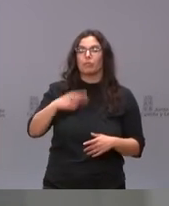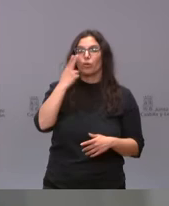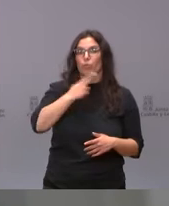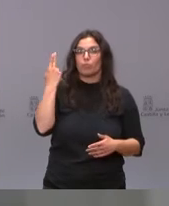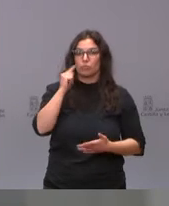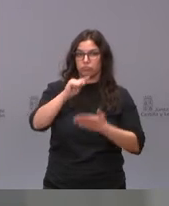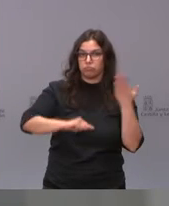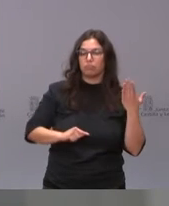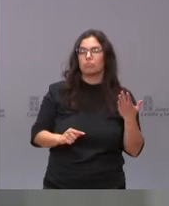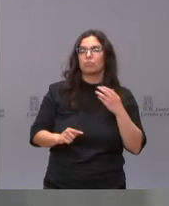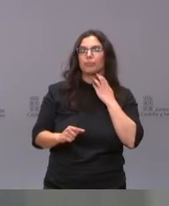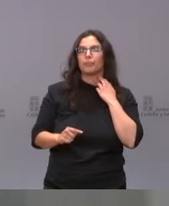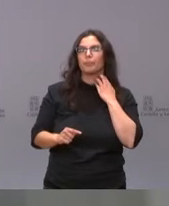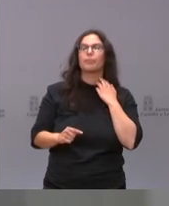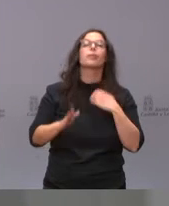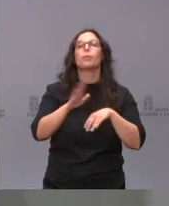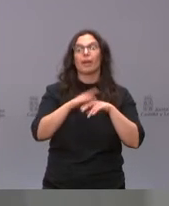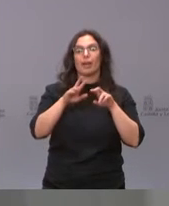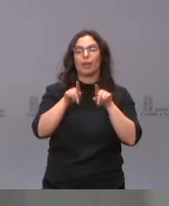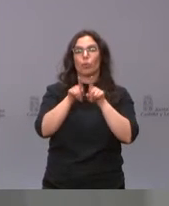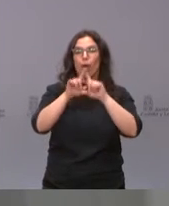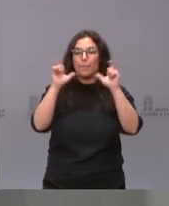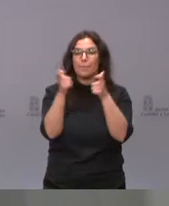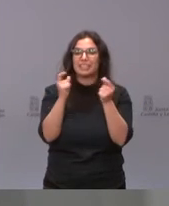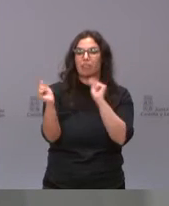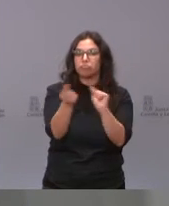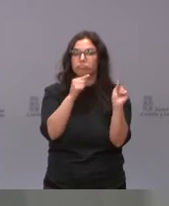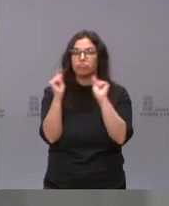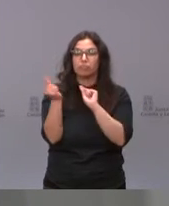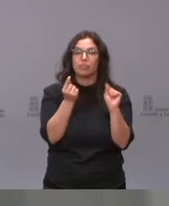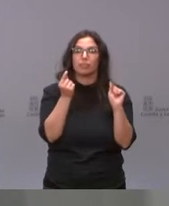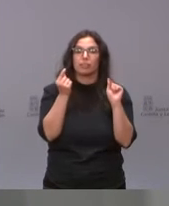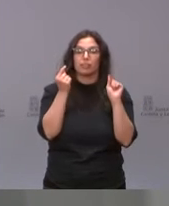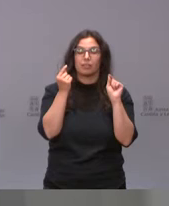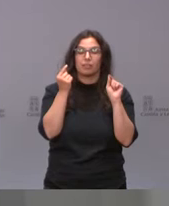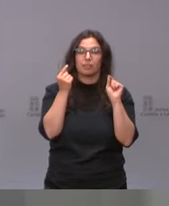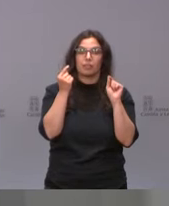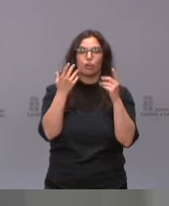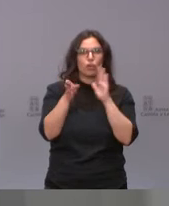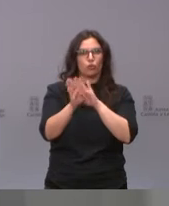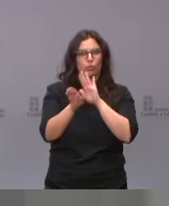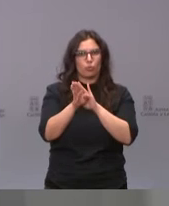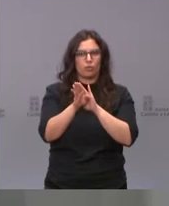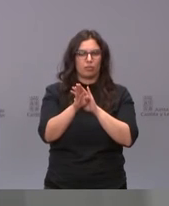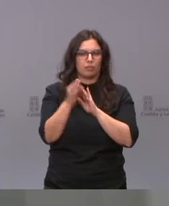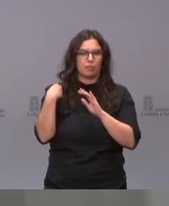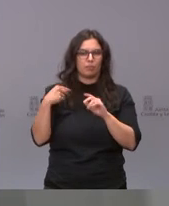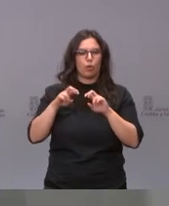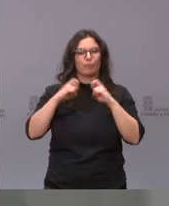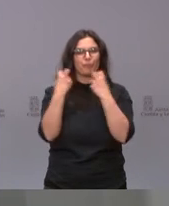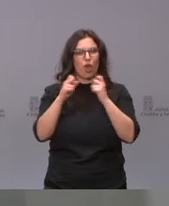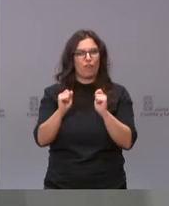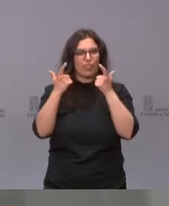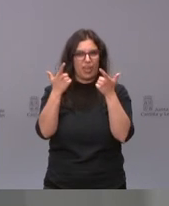mantener la mesa de la hostelería y del ocio en Castilla y León. La Consejería de Empleo e Industria y Osturzil